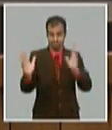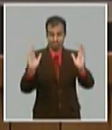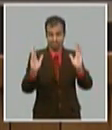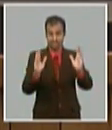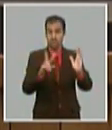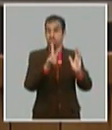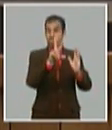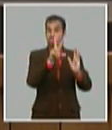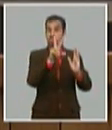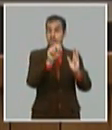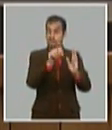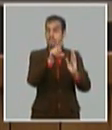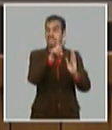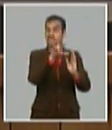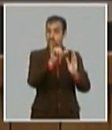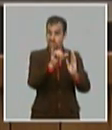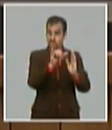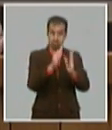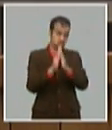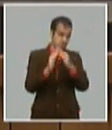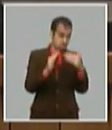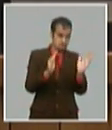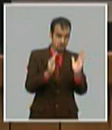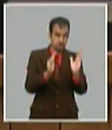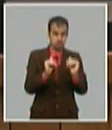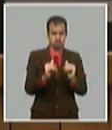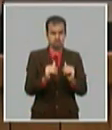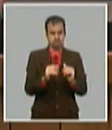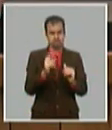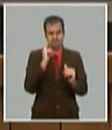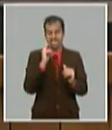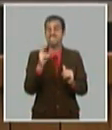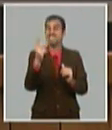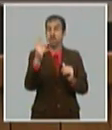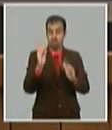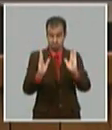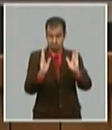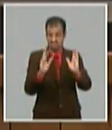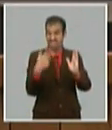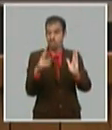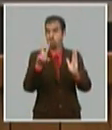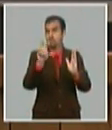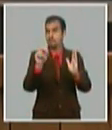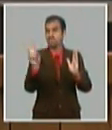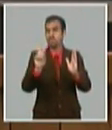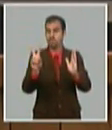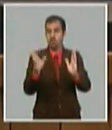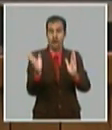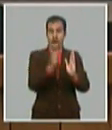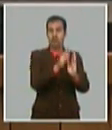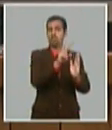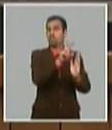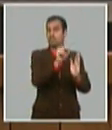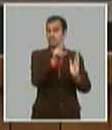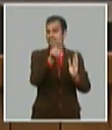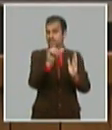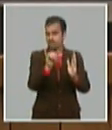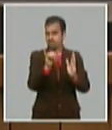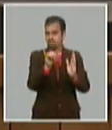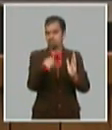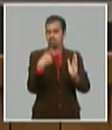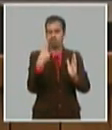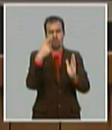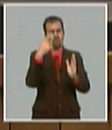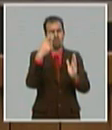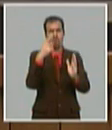2026 porque la segunda etapa está comprendida entre el 2022 y el 2026 no vamos a renunciar a ninguna meta de